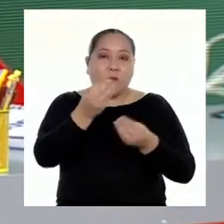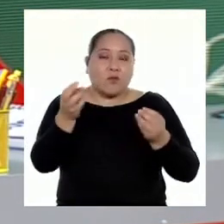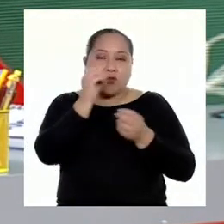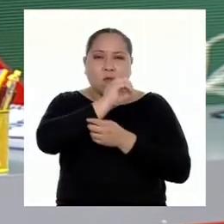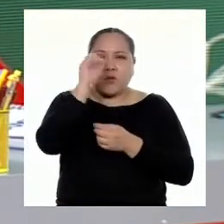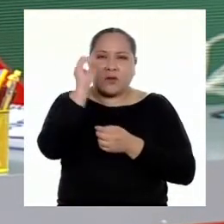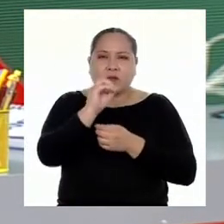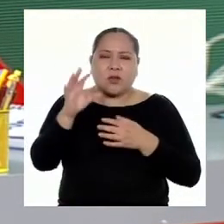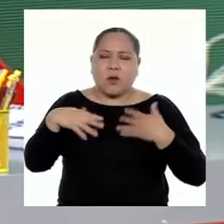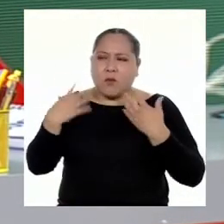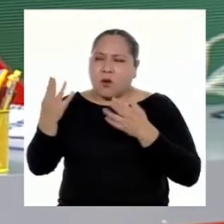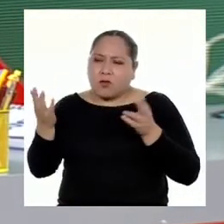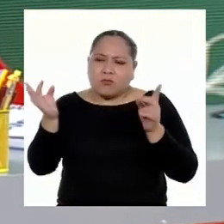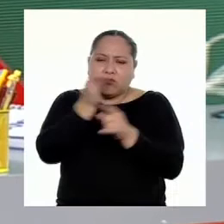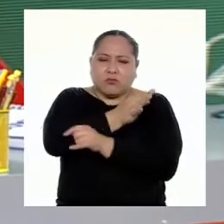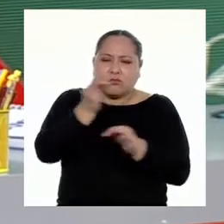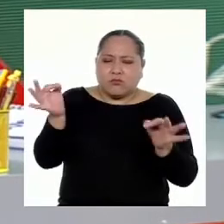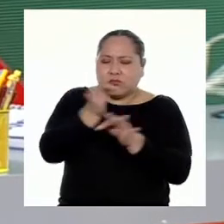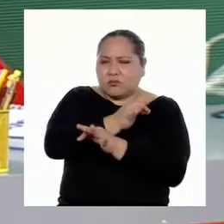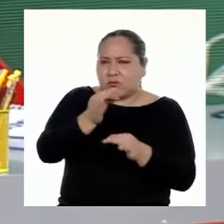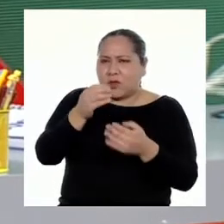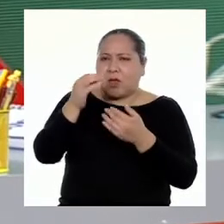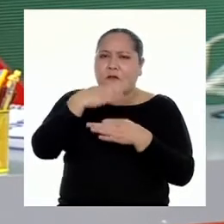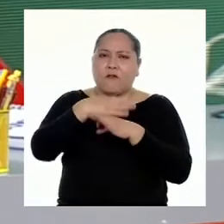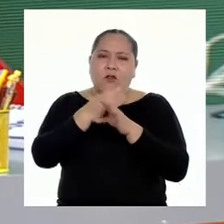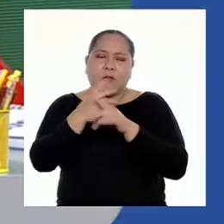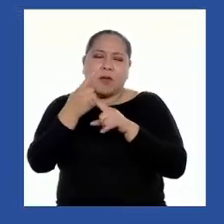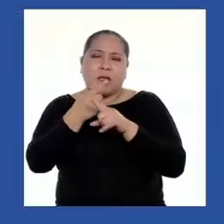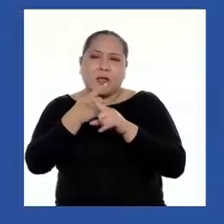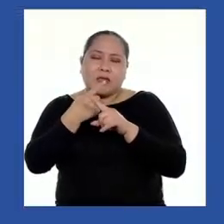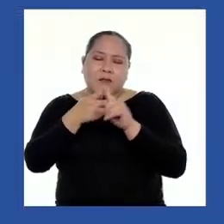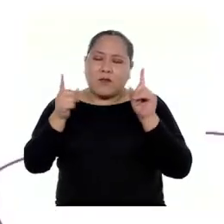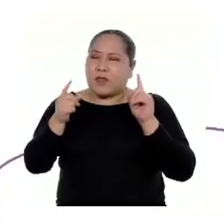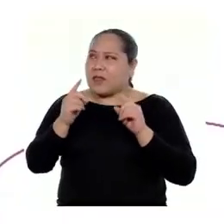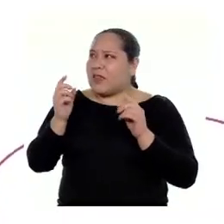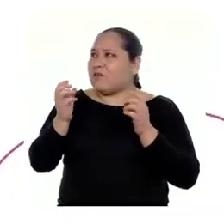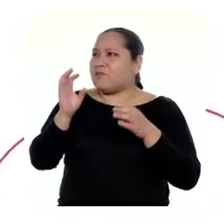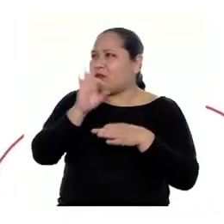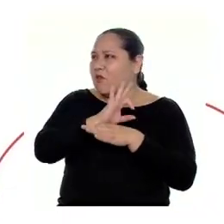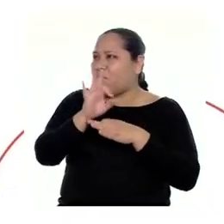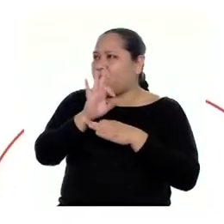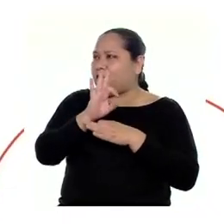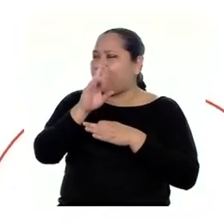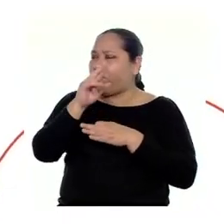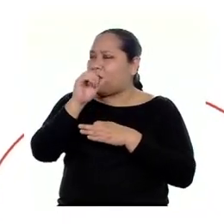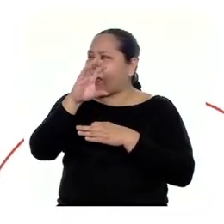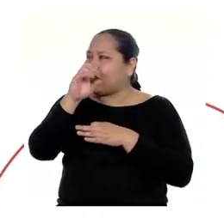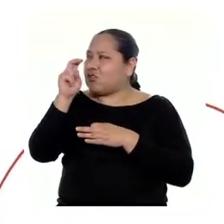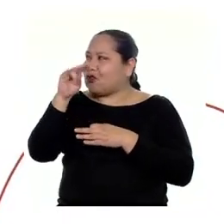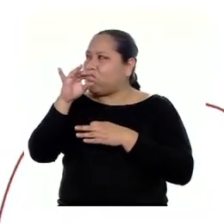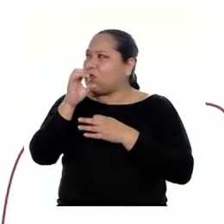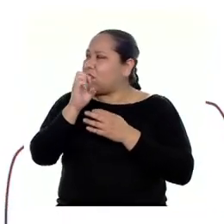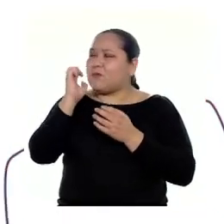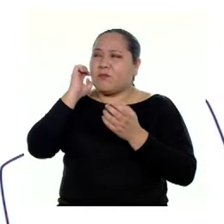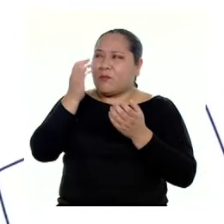porcentajes que pueden representarse de manera más sencilla como fracciones? La verdad es que sí. 10%